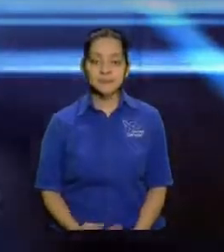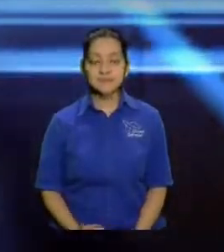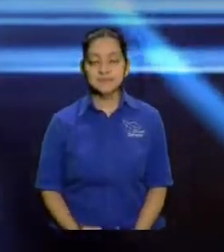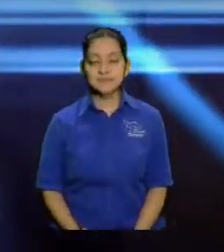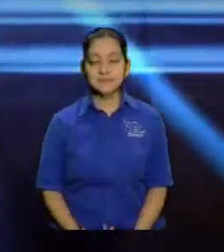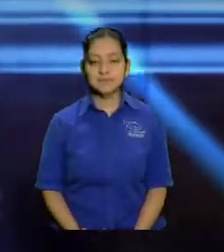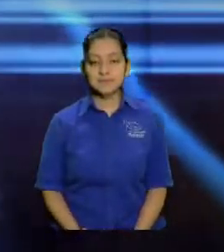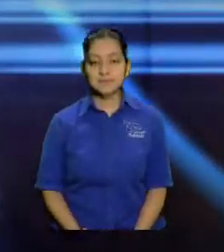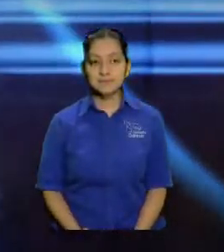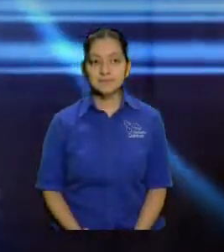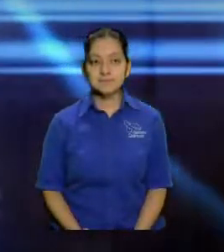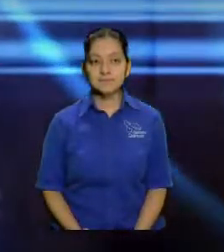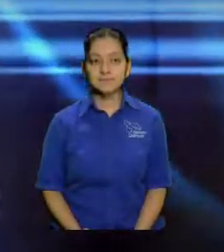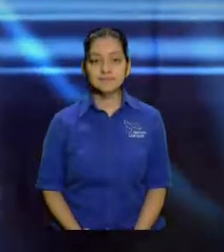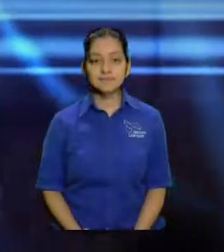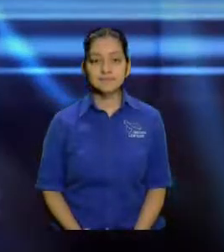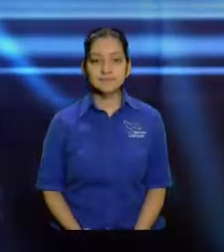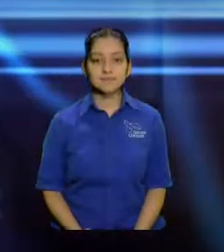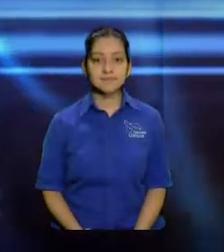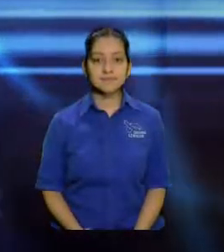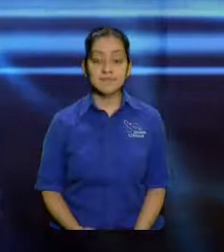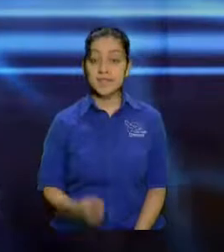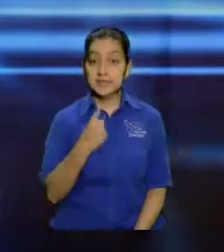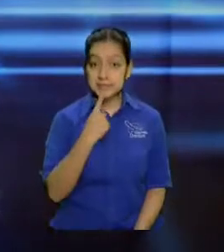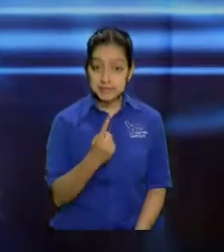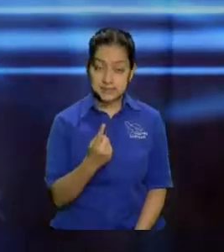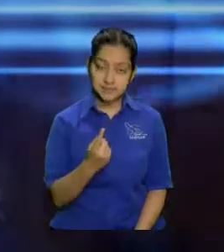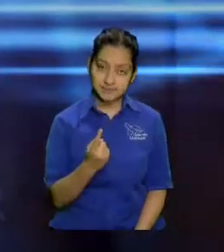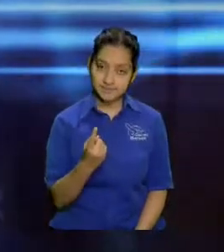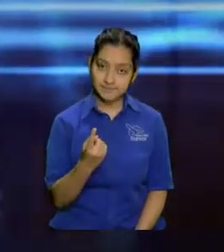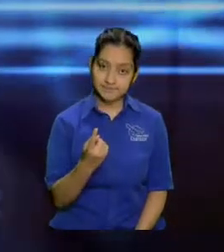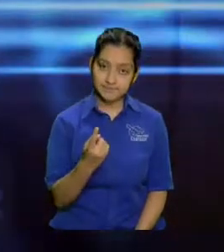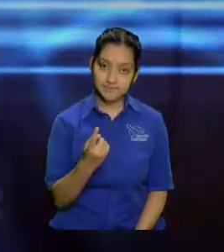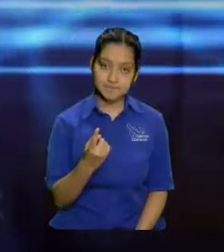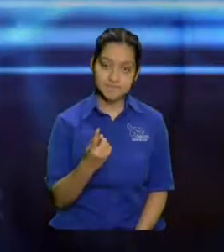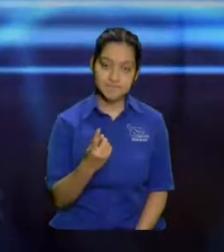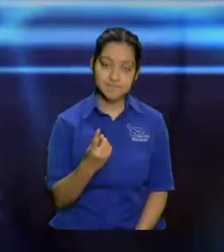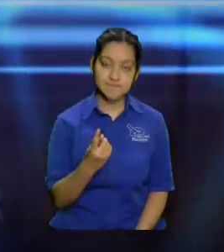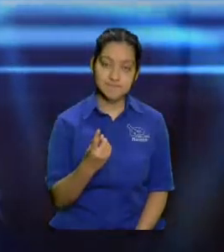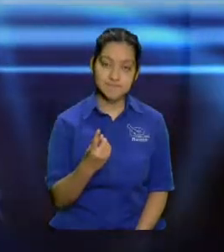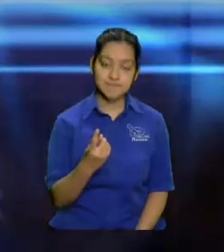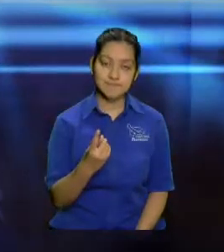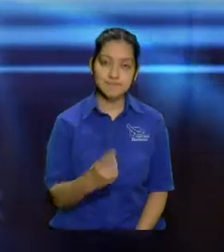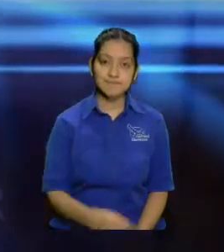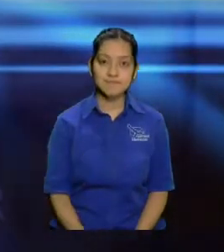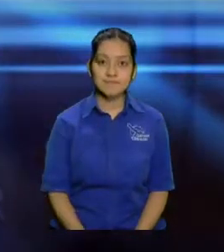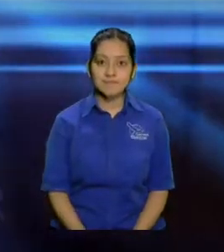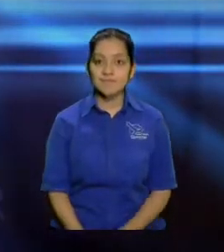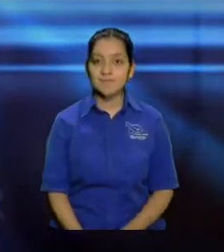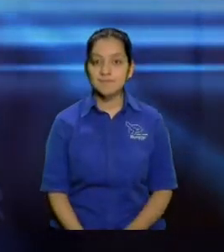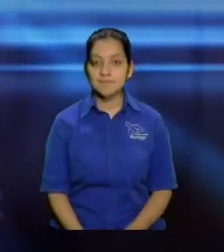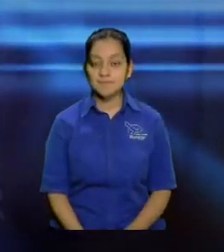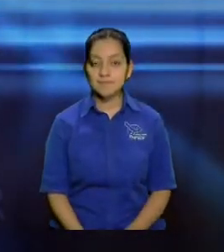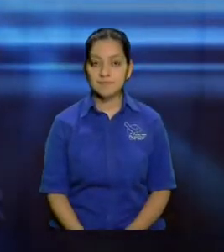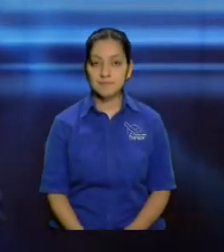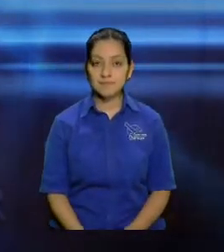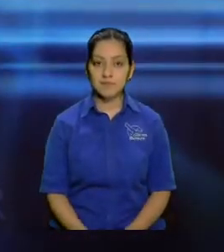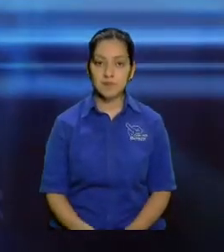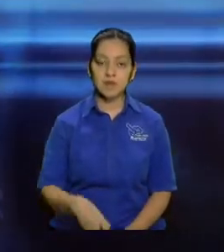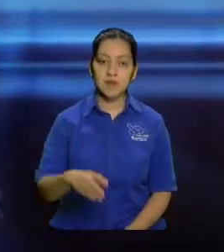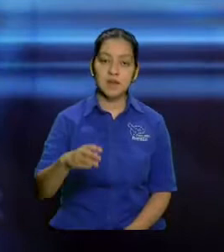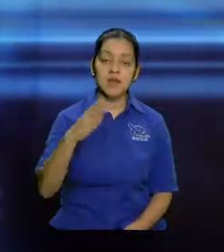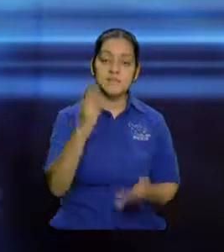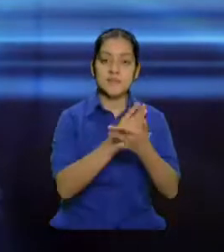Estoy buscando, no obstante, dice, lo voy a poner de una vez aquí, Judas 1